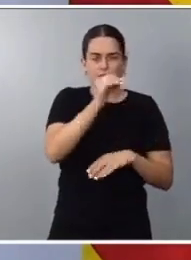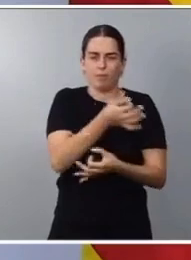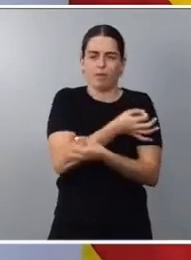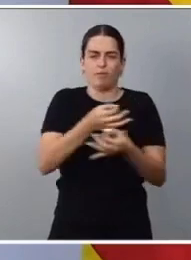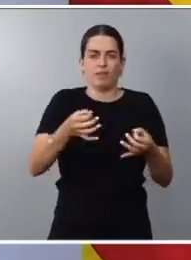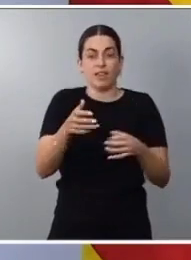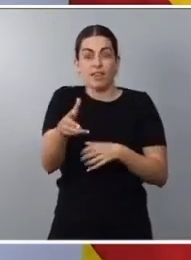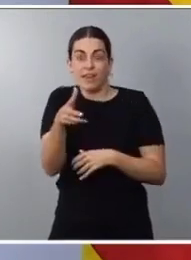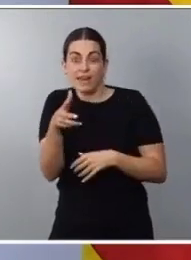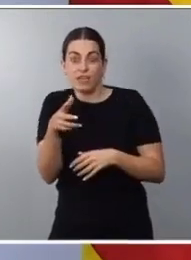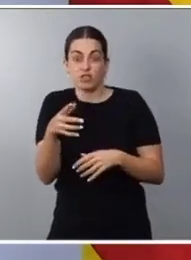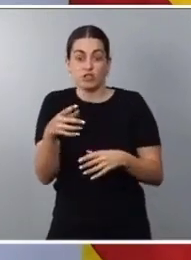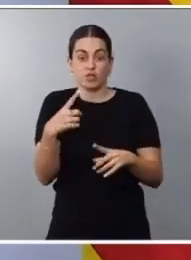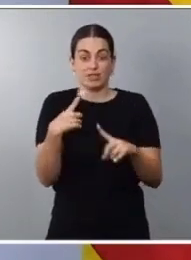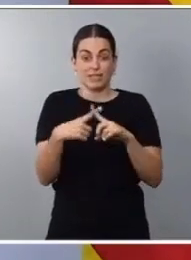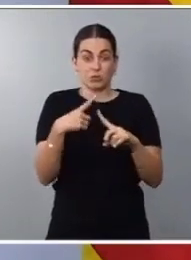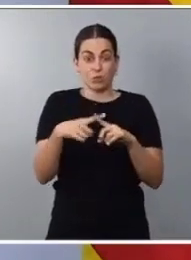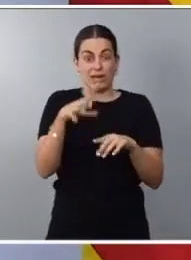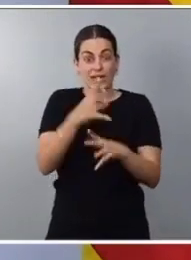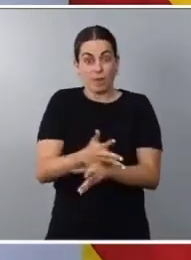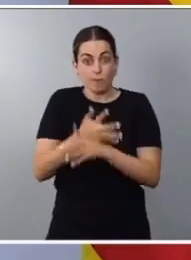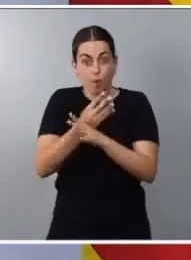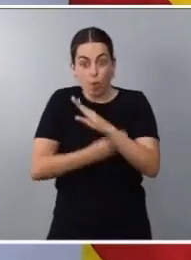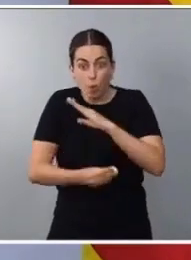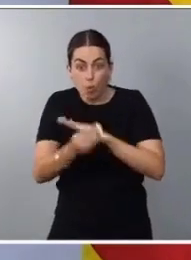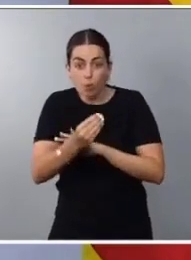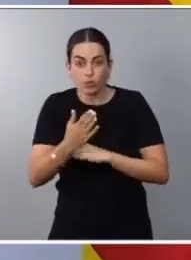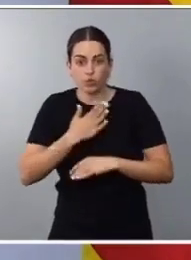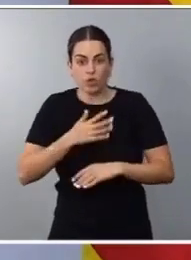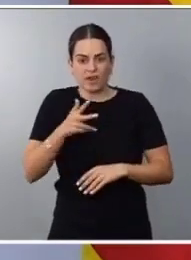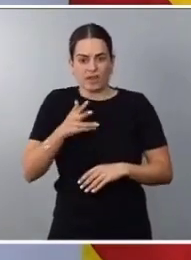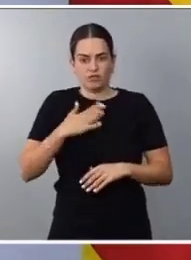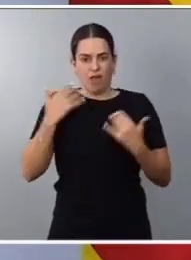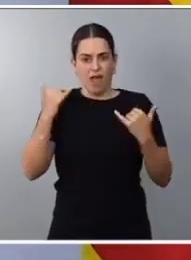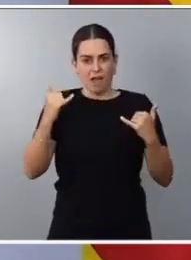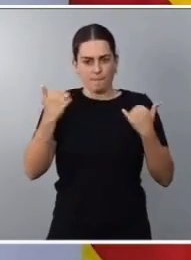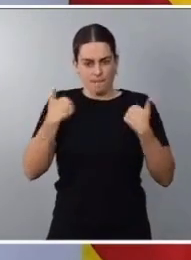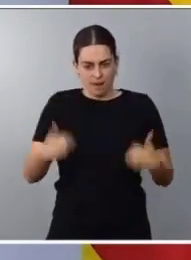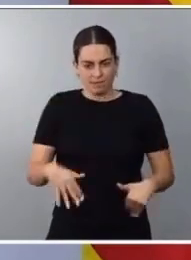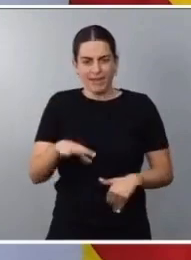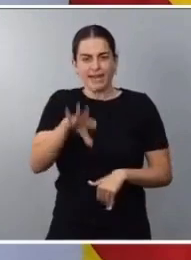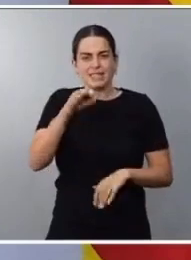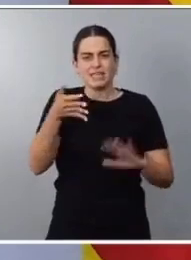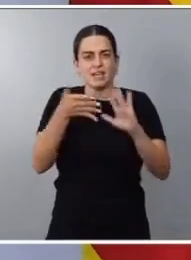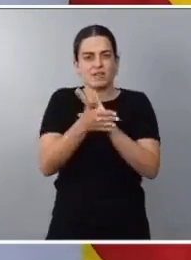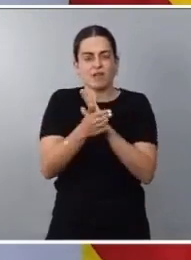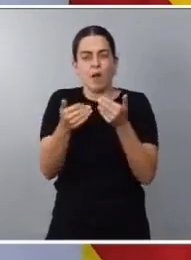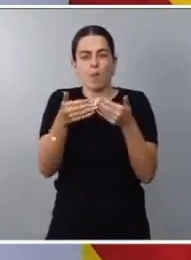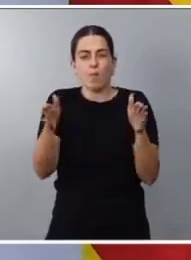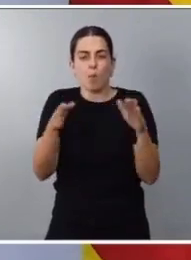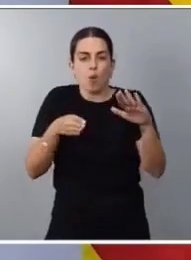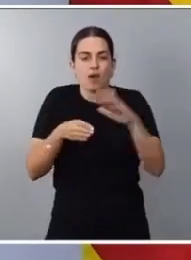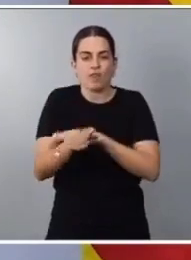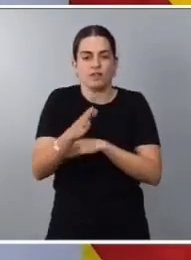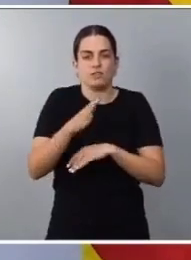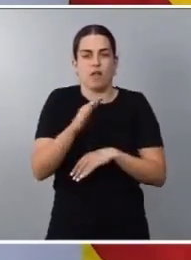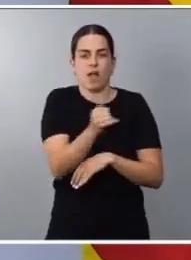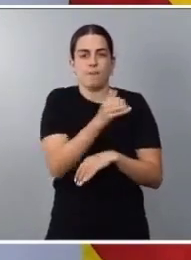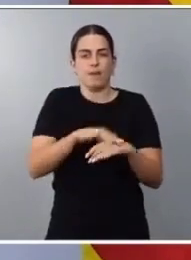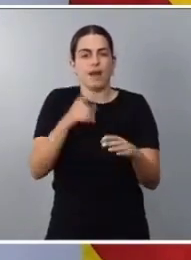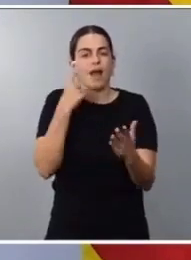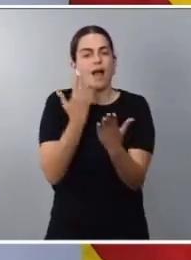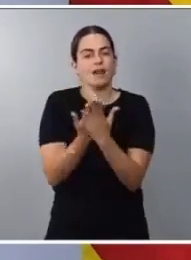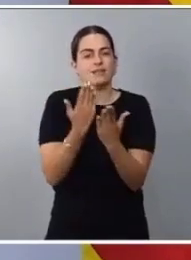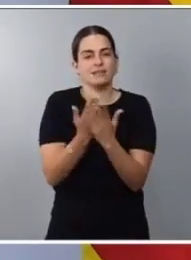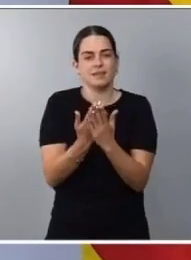reproductivos, el derecho a decidir sobre nuestro propio cuerpo, es una puerta fundamental de acceso a la garantía de los derechos de las mujeres